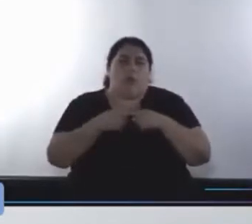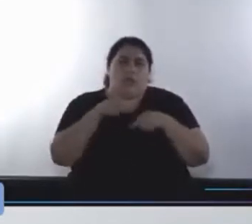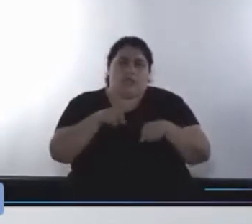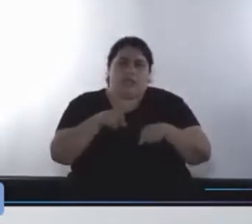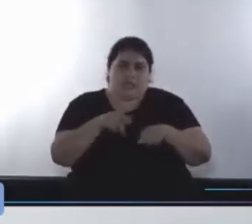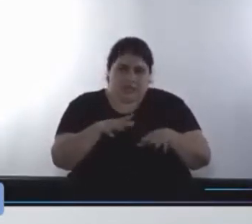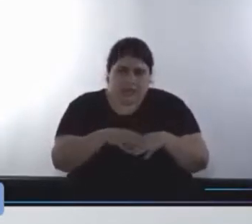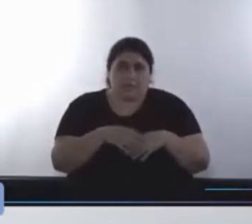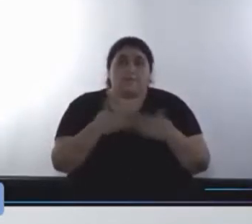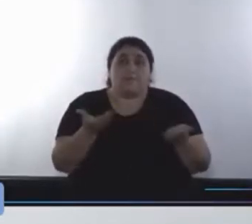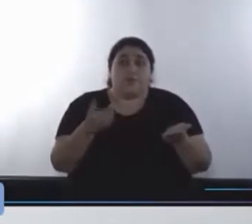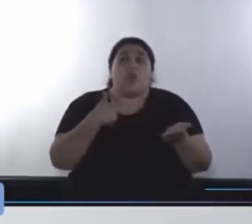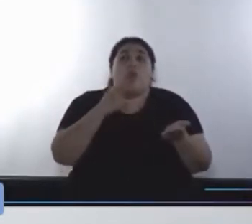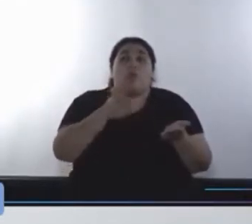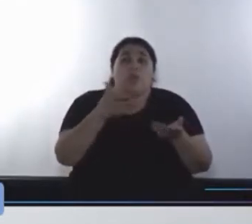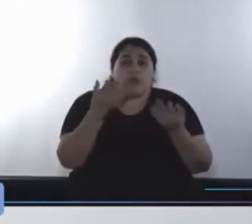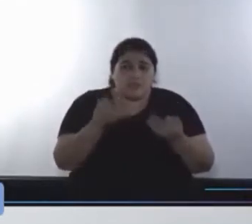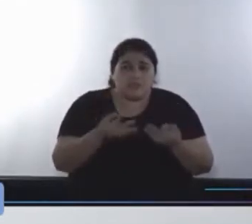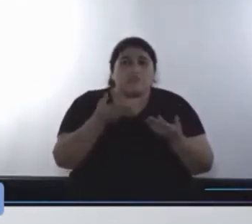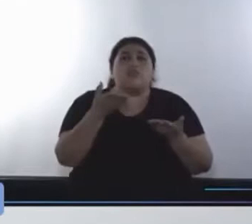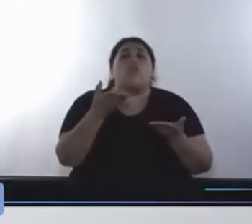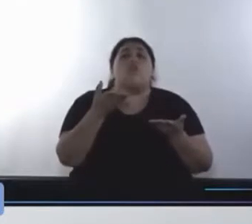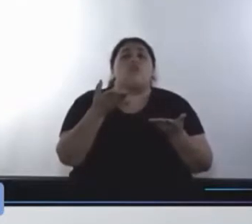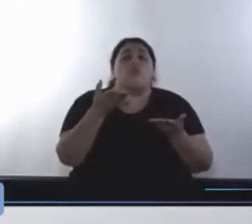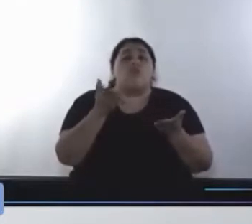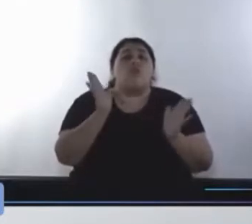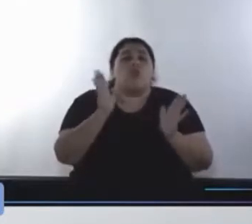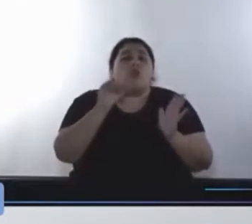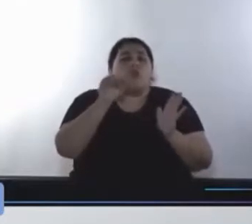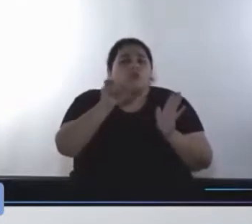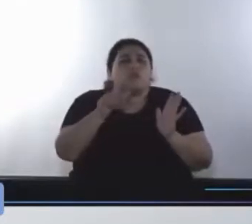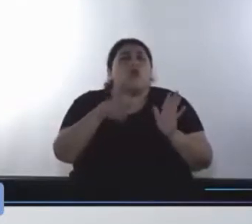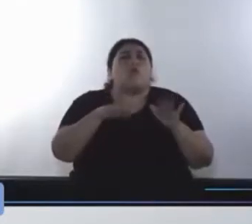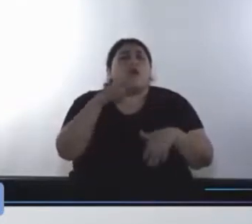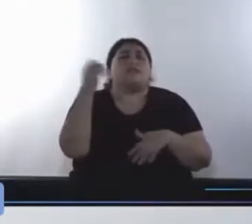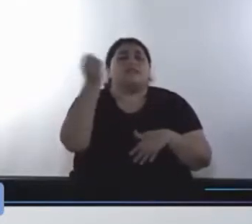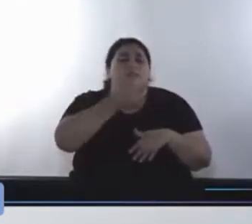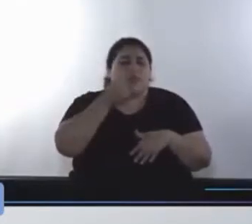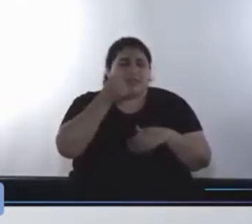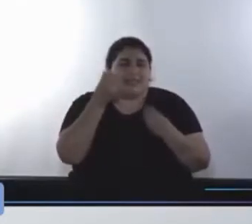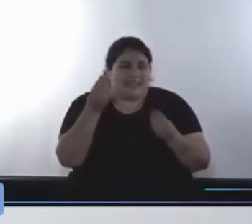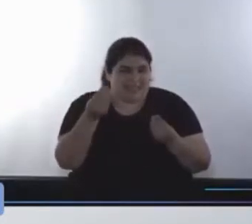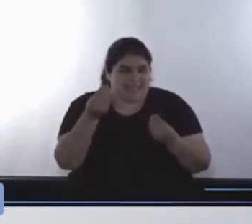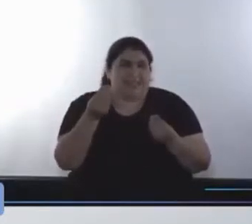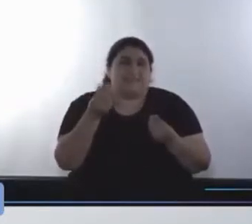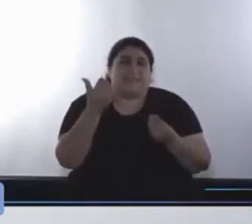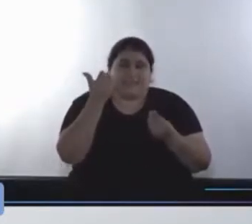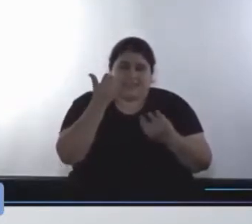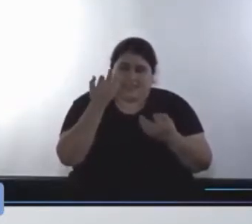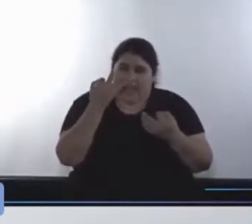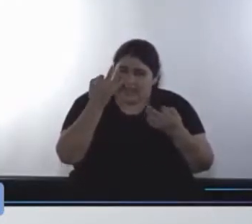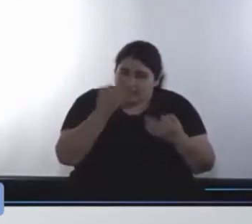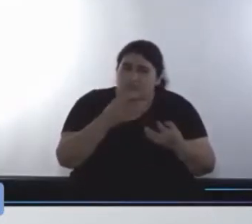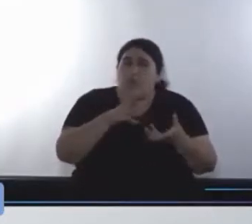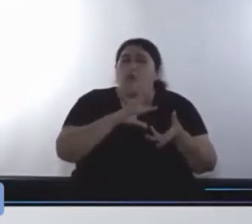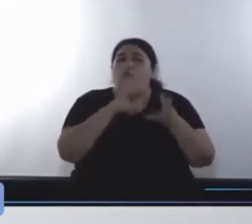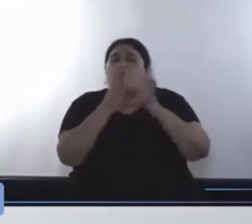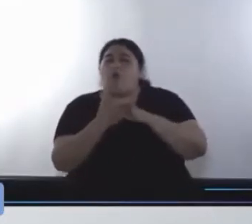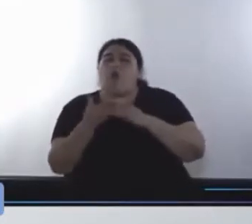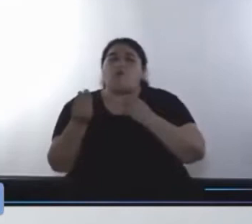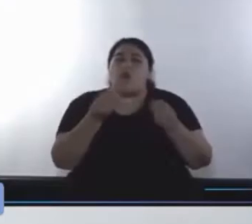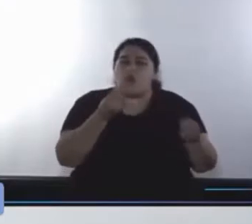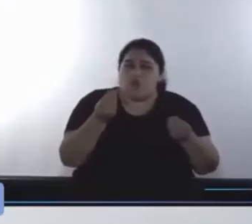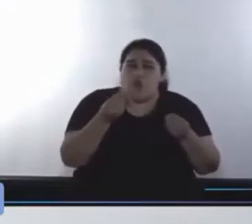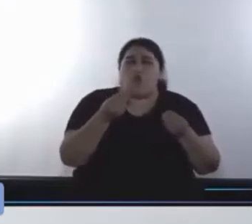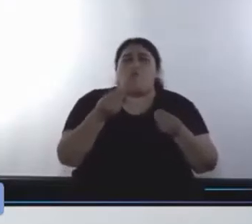En ese sentido, el ODS 11 es muy importante, ya que actúa de alguna forma de soporte de